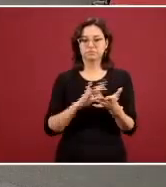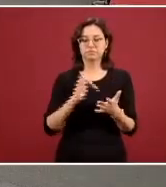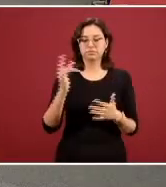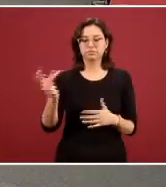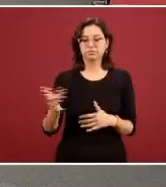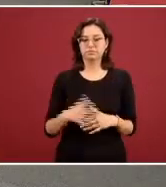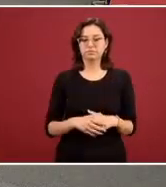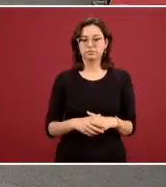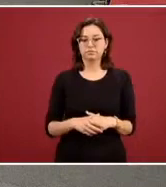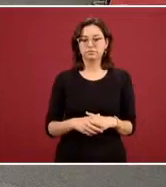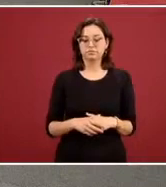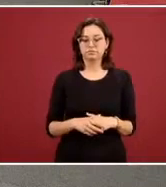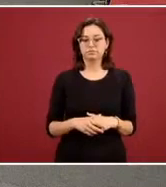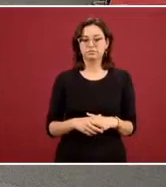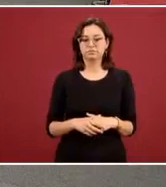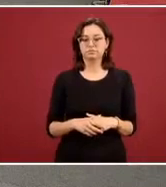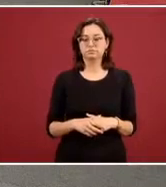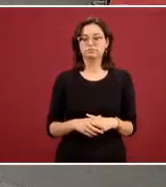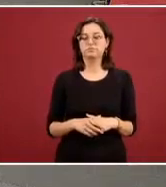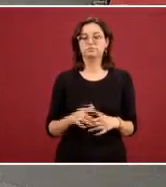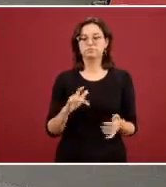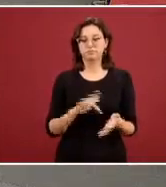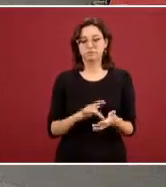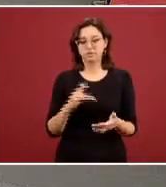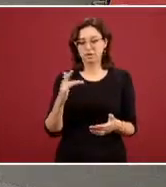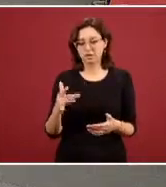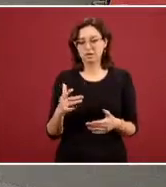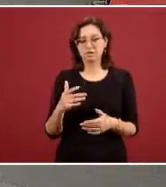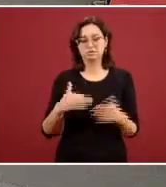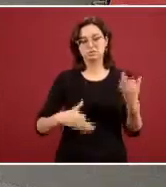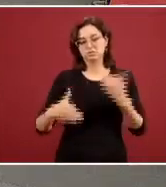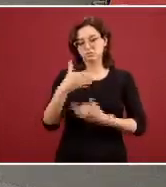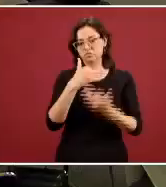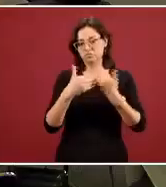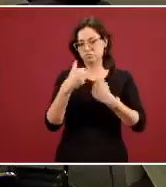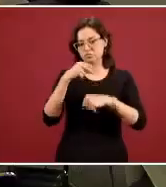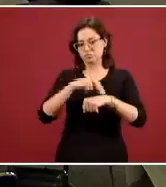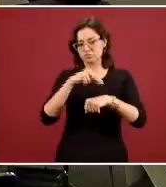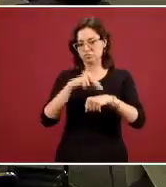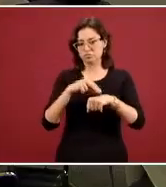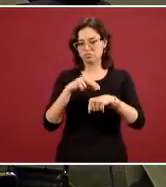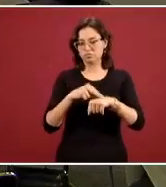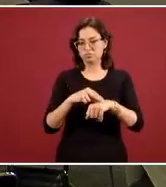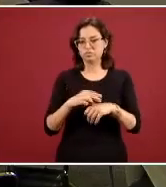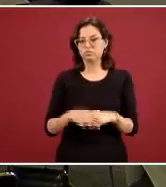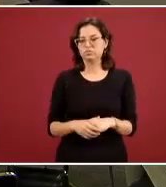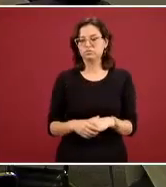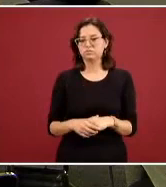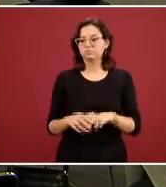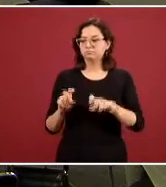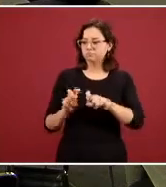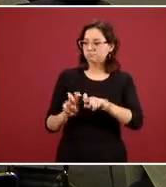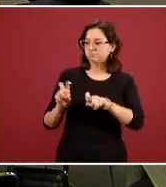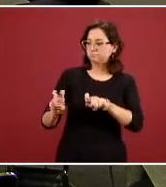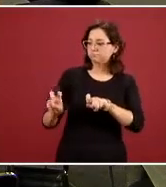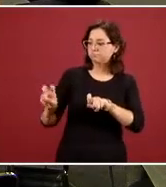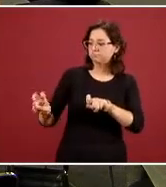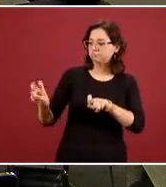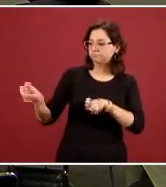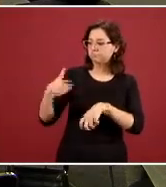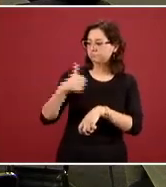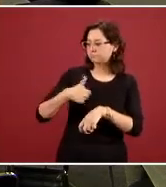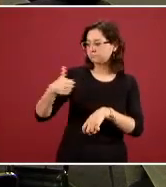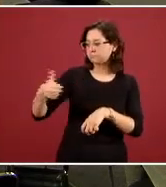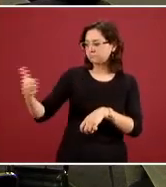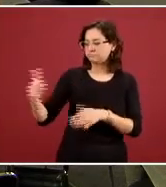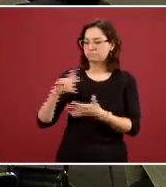muchas gracias doctor Quijada doctora Rodríguez Bores doctor Sabiki doctor Jorge Julio